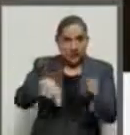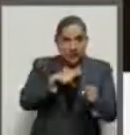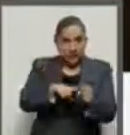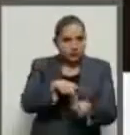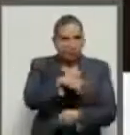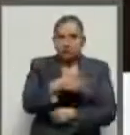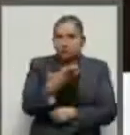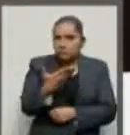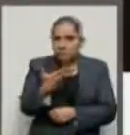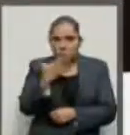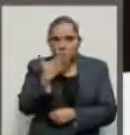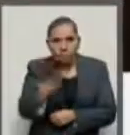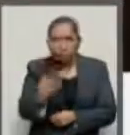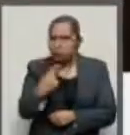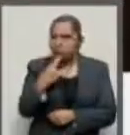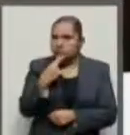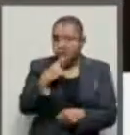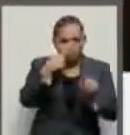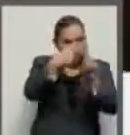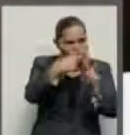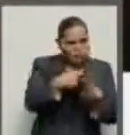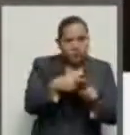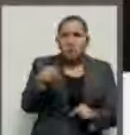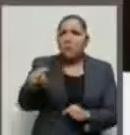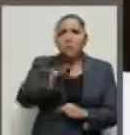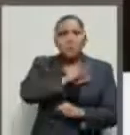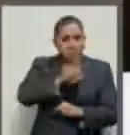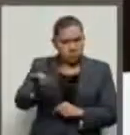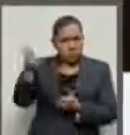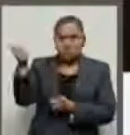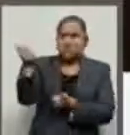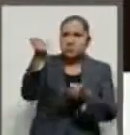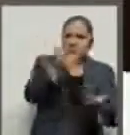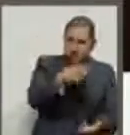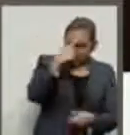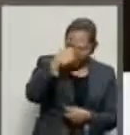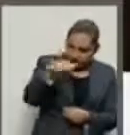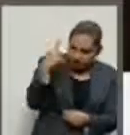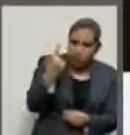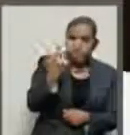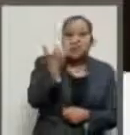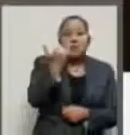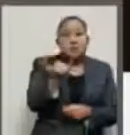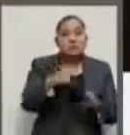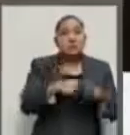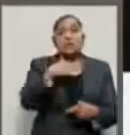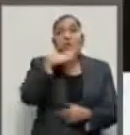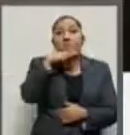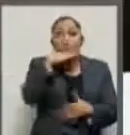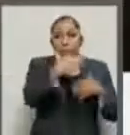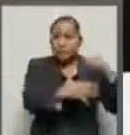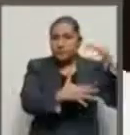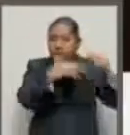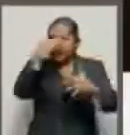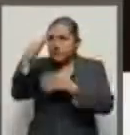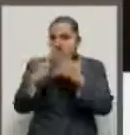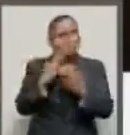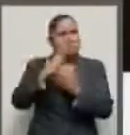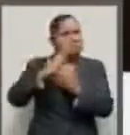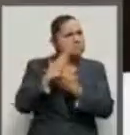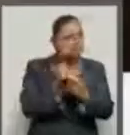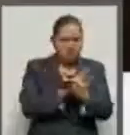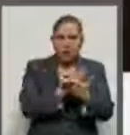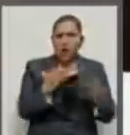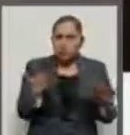fácil transportación y además produce menos contaminación, lo que prueba que este